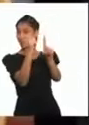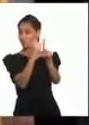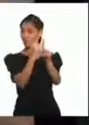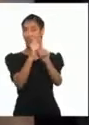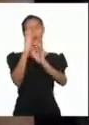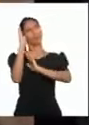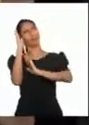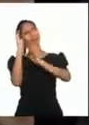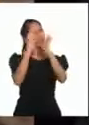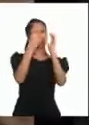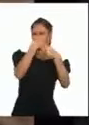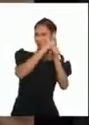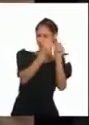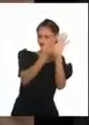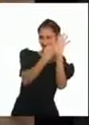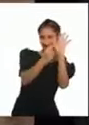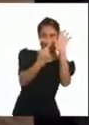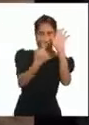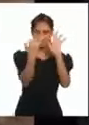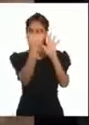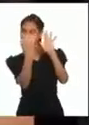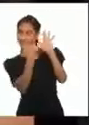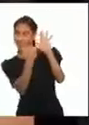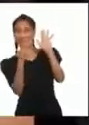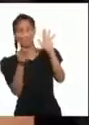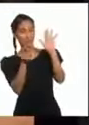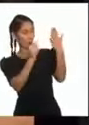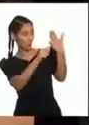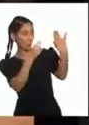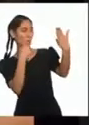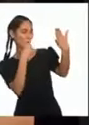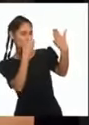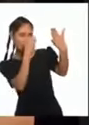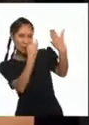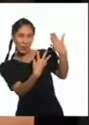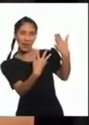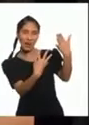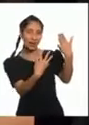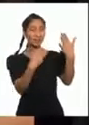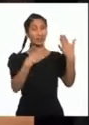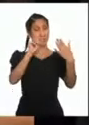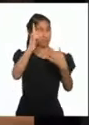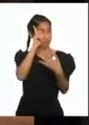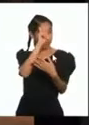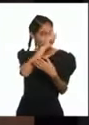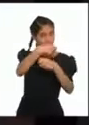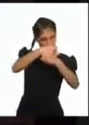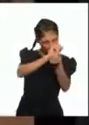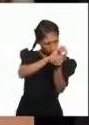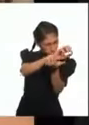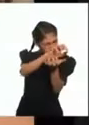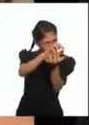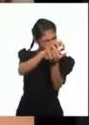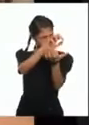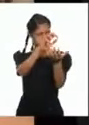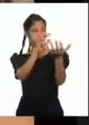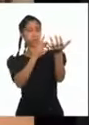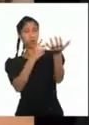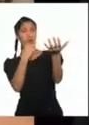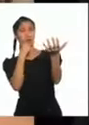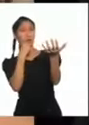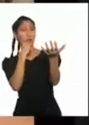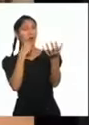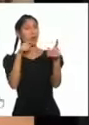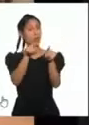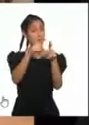recuperar esta técnica Que era difícil de encontrar en México Hay que entender que la cerámica virreada viene con los españoles El inicio no es